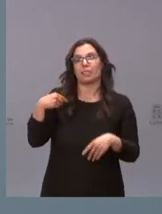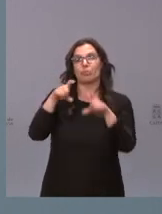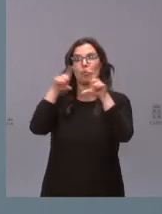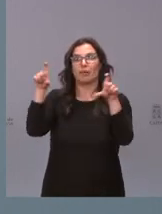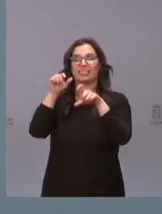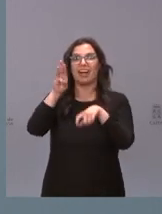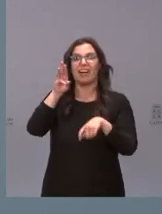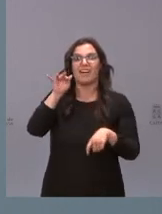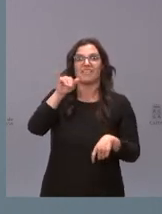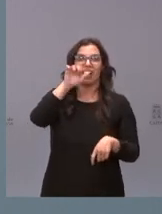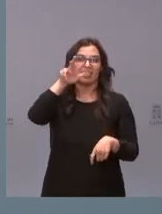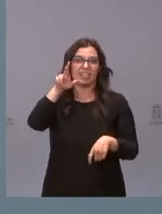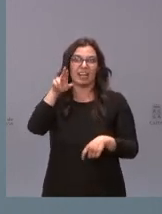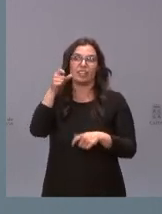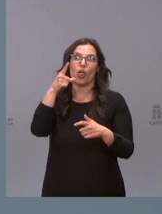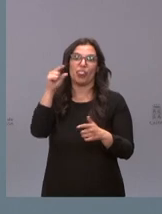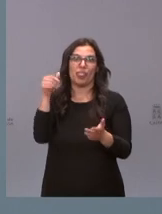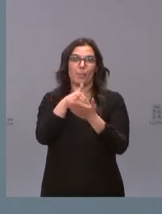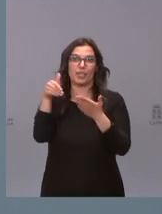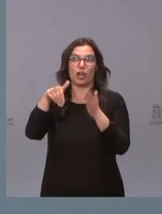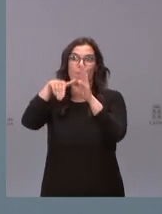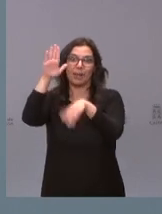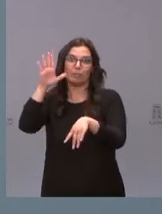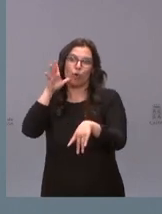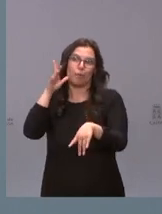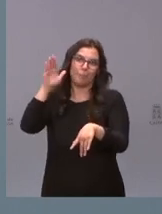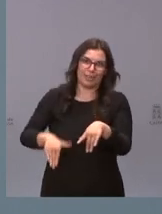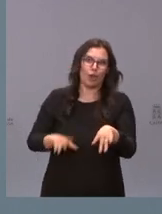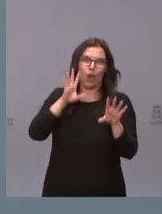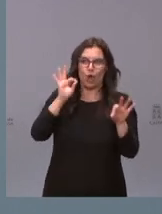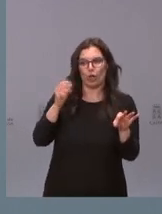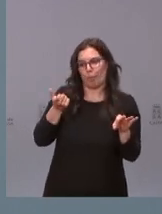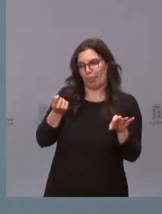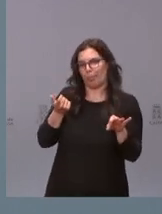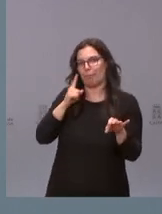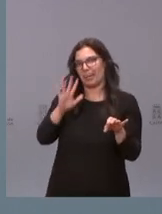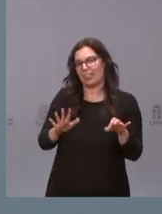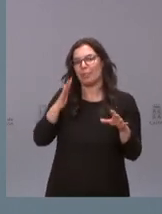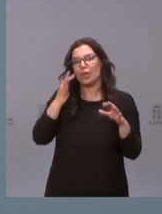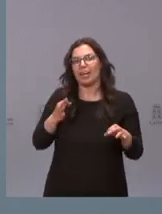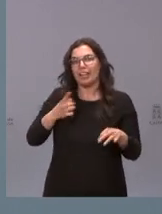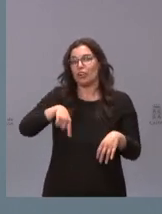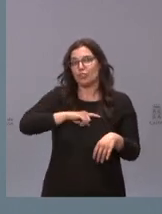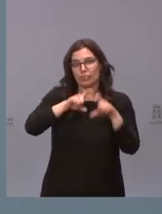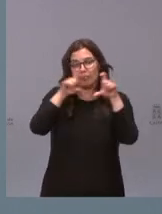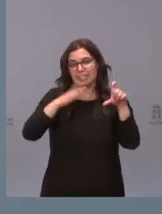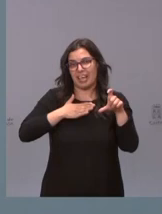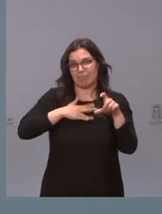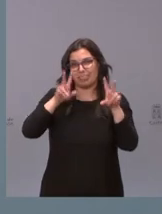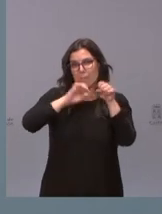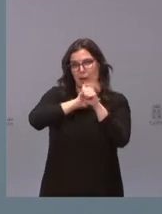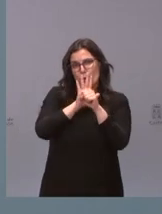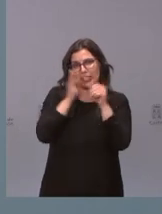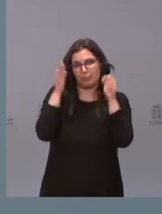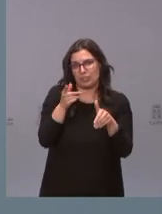más de 100 millones pues evidentemente se queda un poco corta pero ya digo hoy hoy el Carrasco no trabaja en COVID y creo que ya